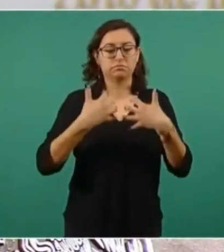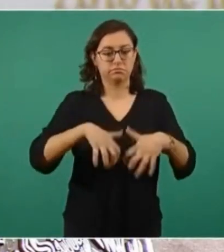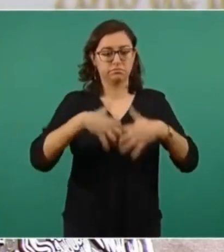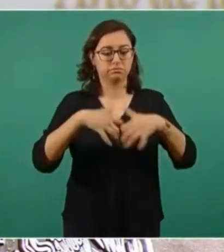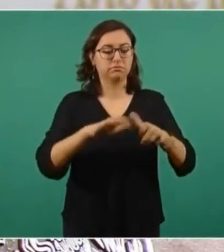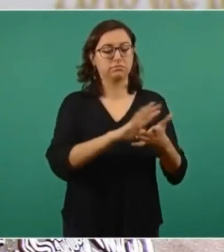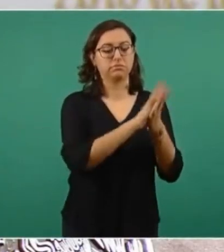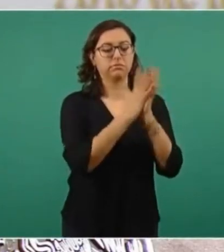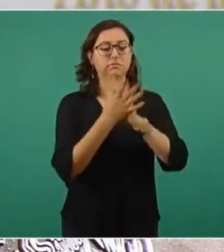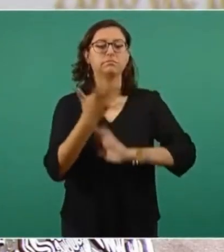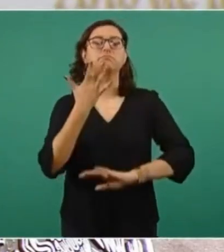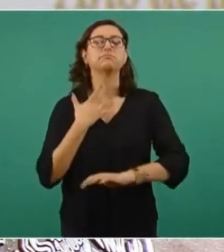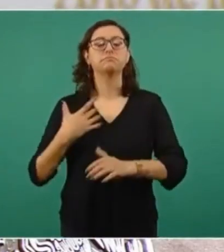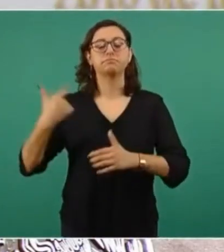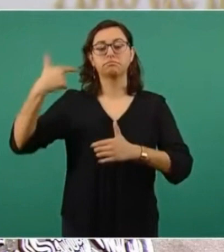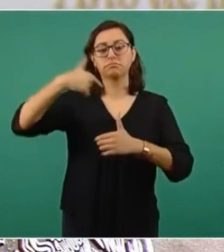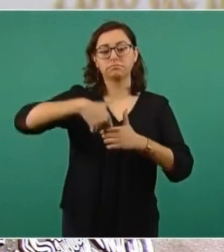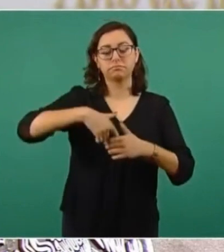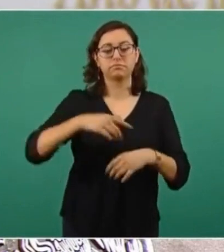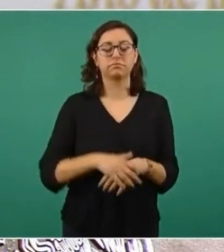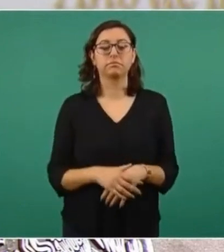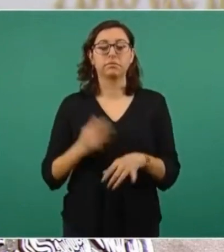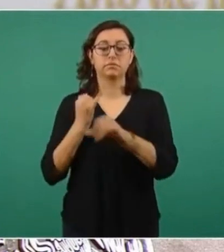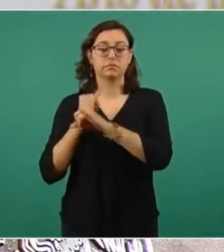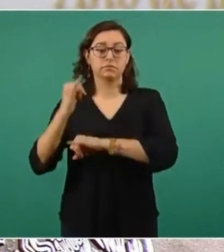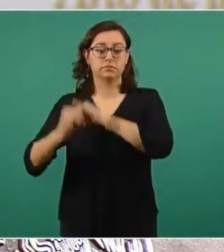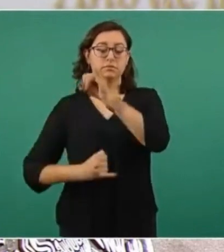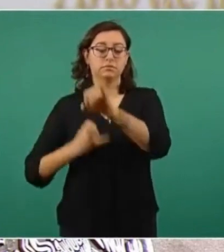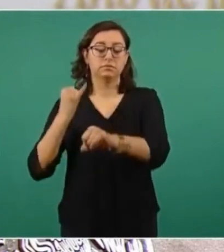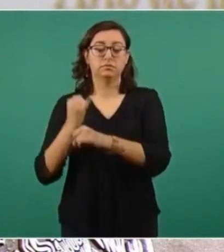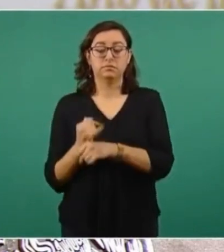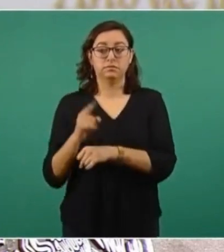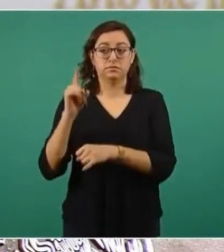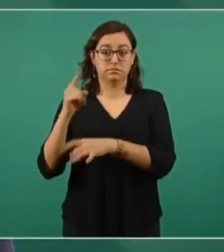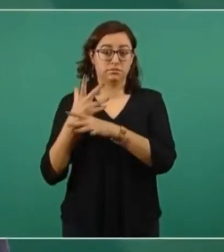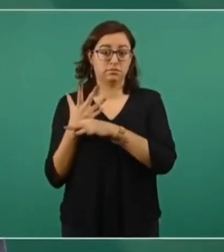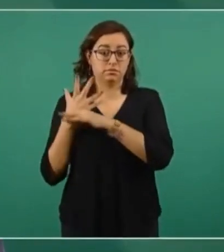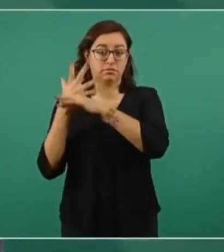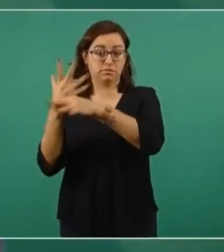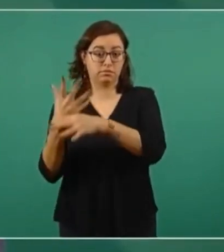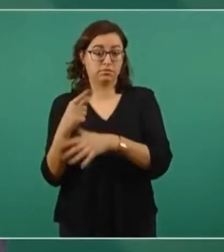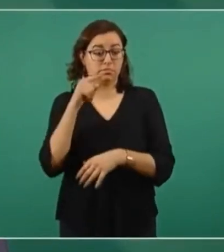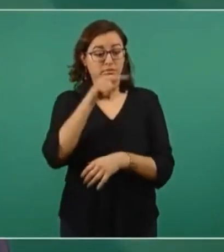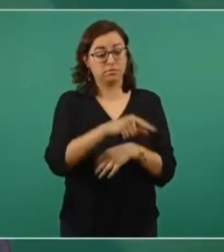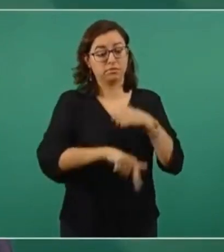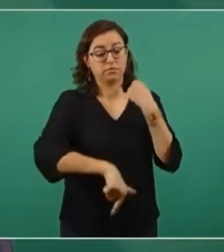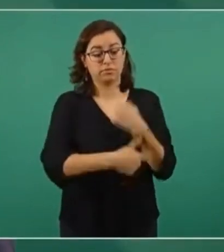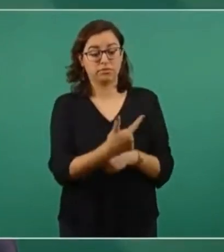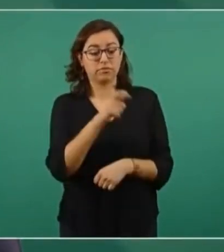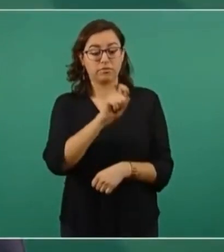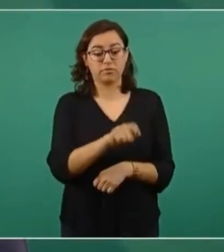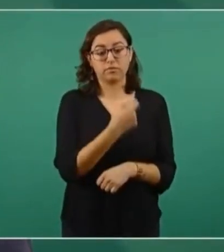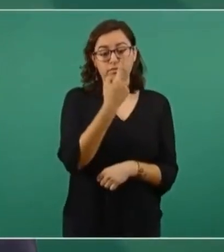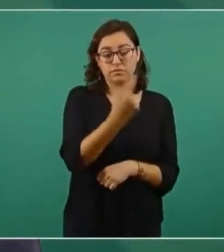De acuerdo con la firma internacional Solomon, es un índice de complejidad del 12.1.